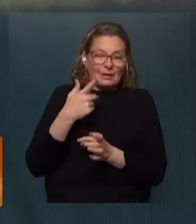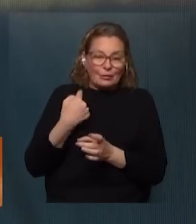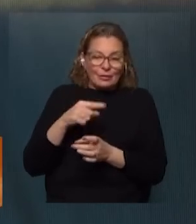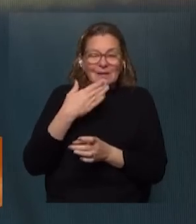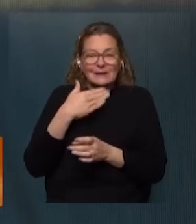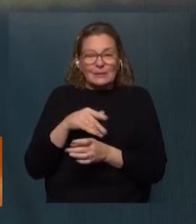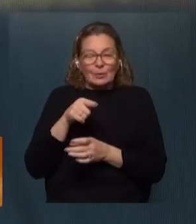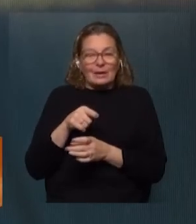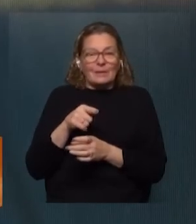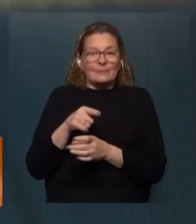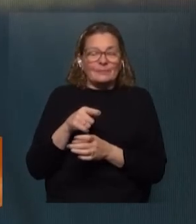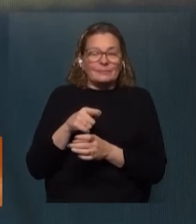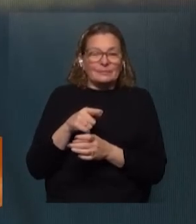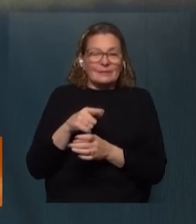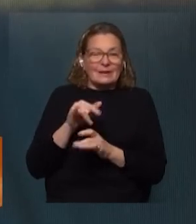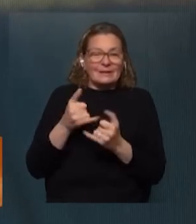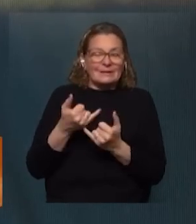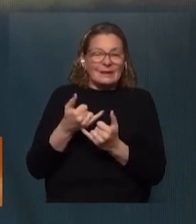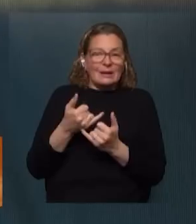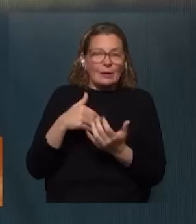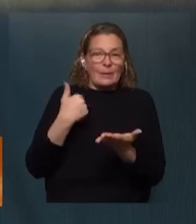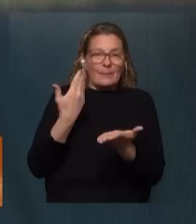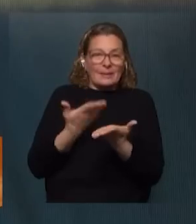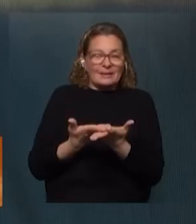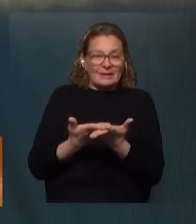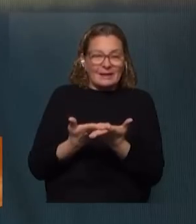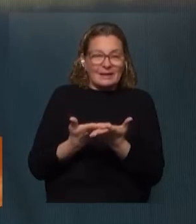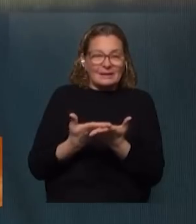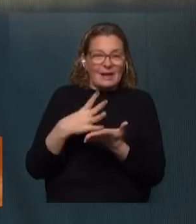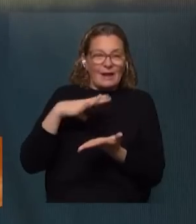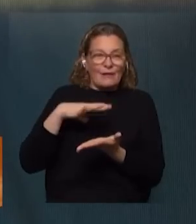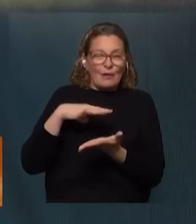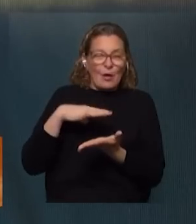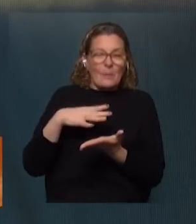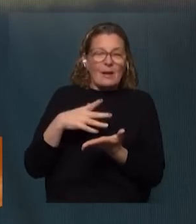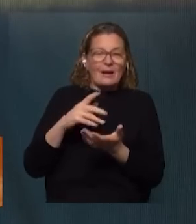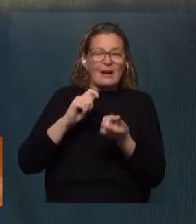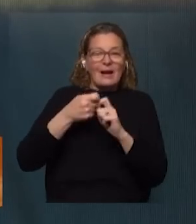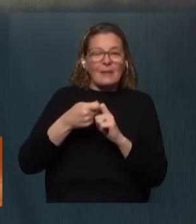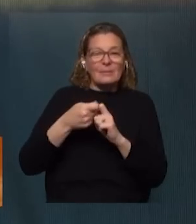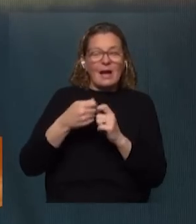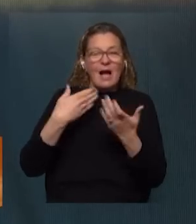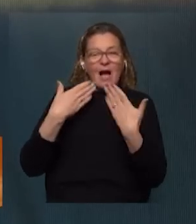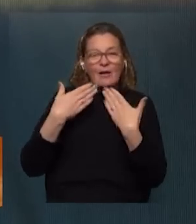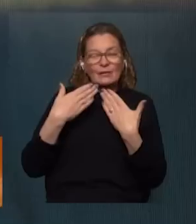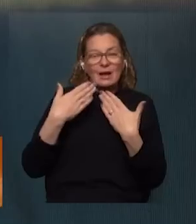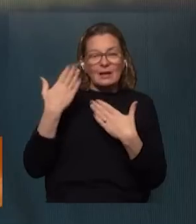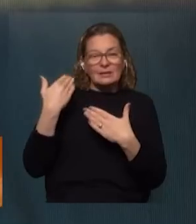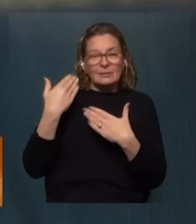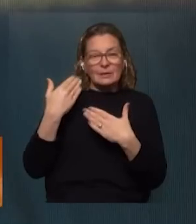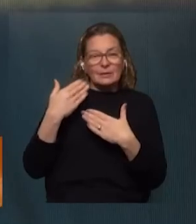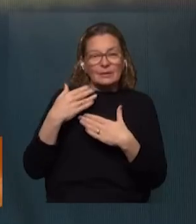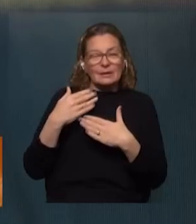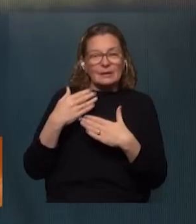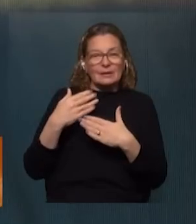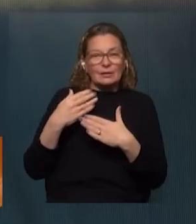que ya que quien presenta esta reforma jubilatoria habla en su origen de que va más por el